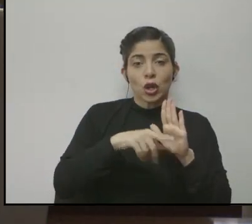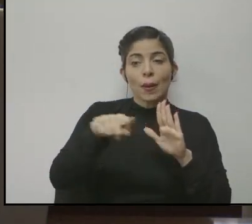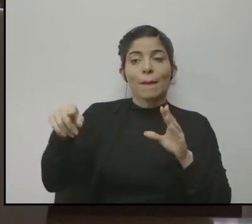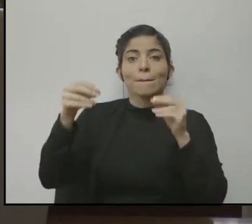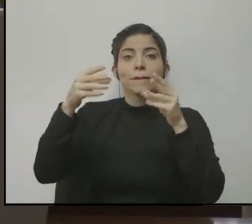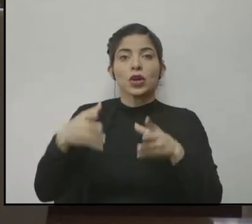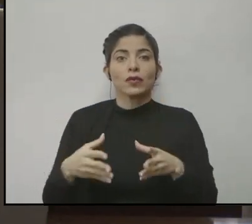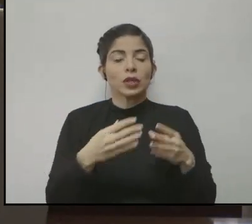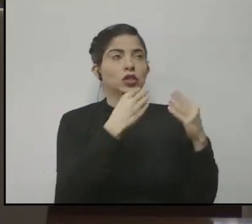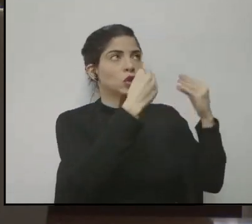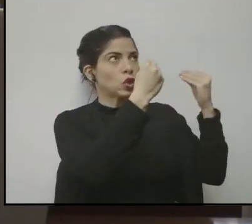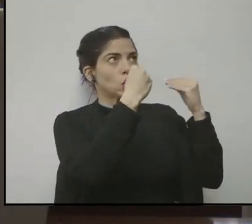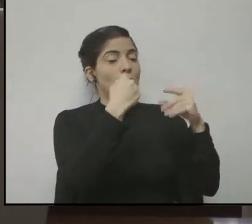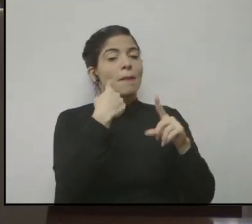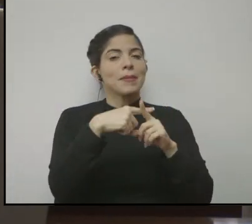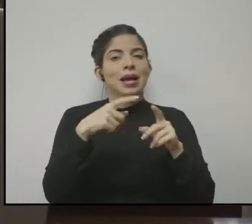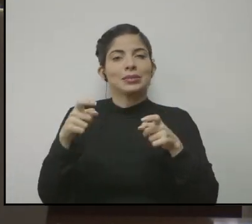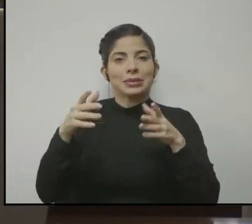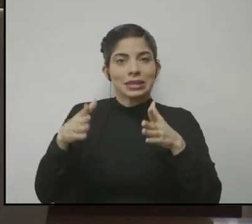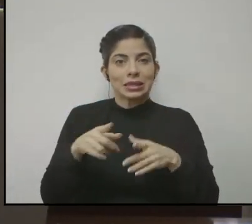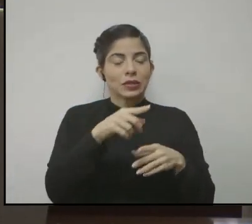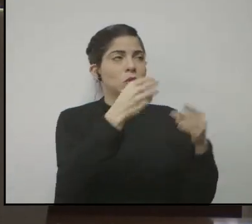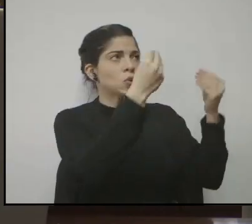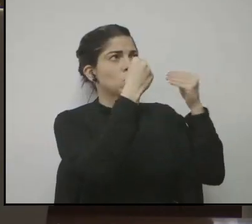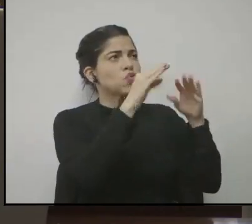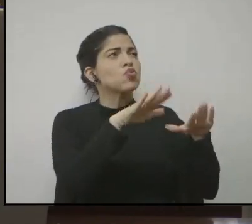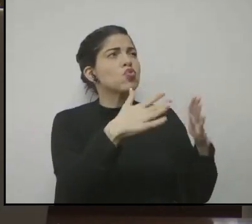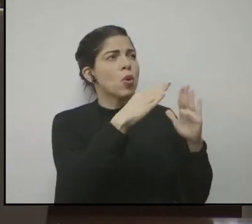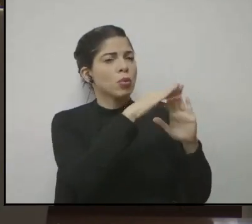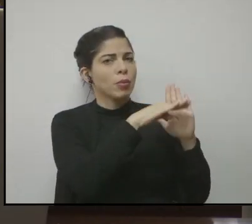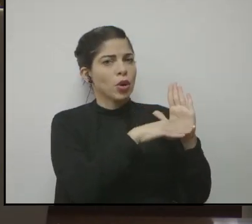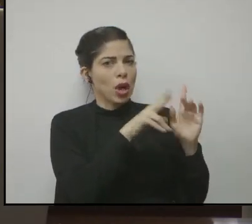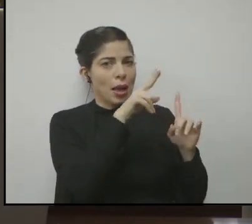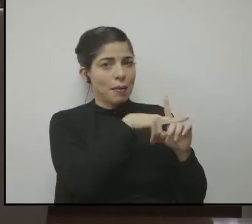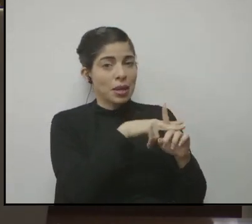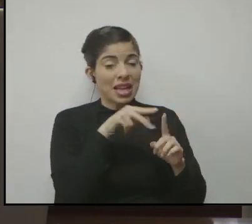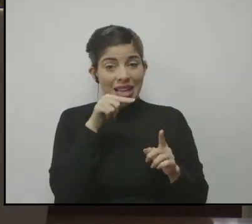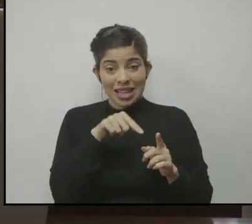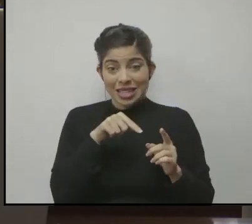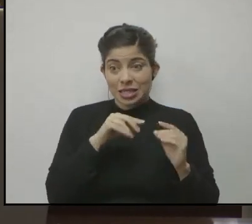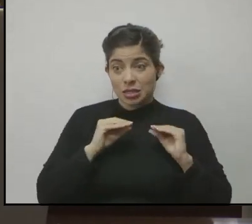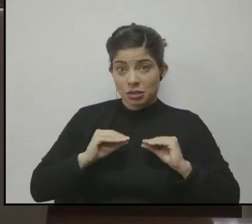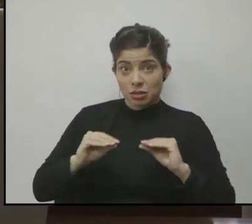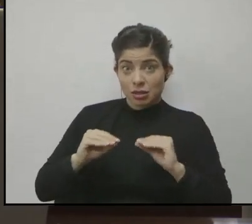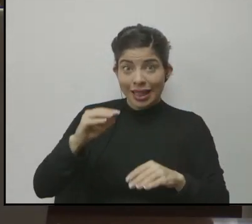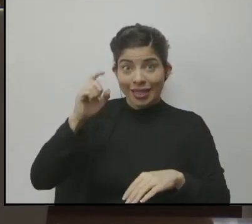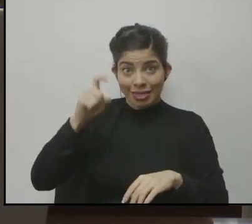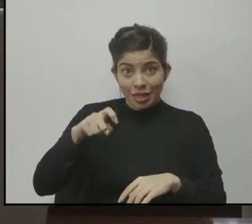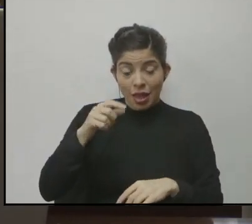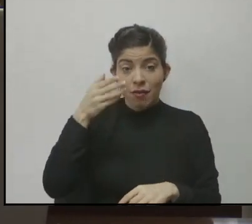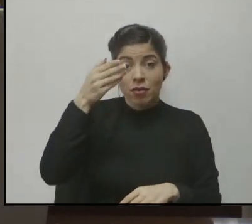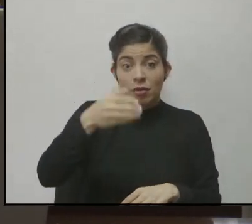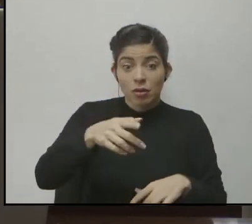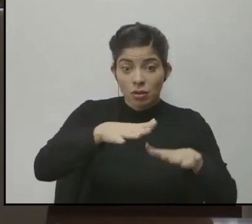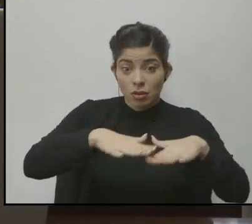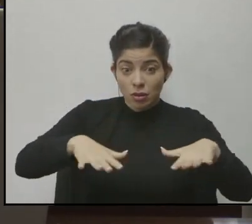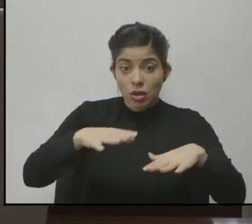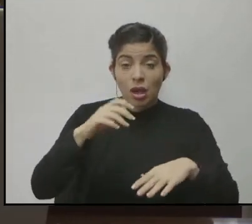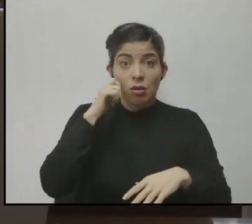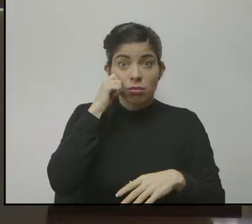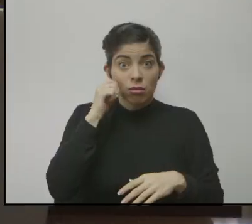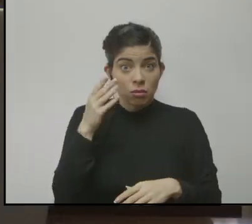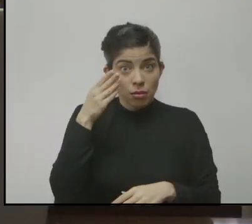docente y administrativo. Consulta, se deben llevar en el centro educativo de forma